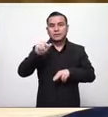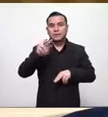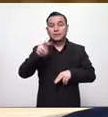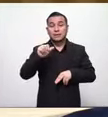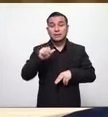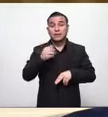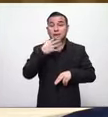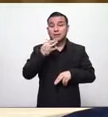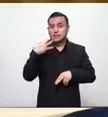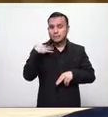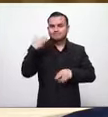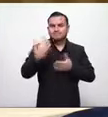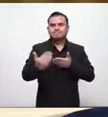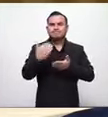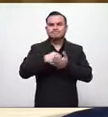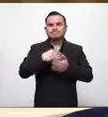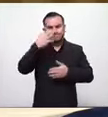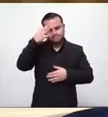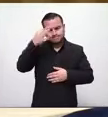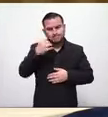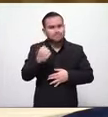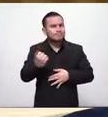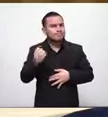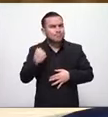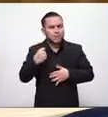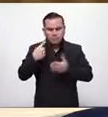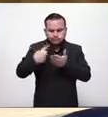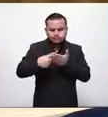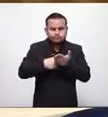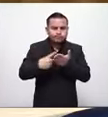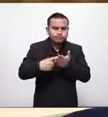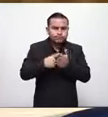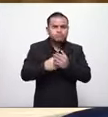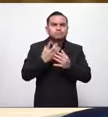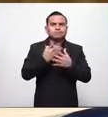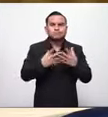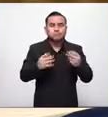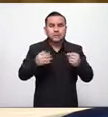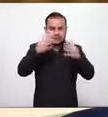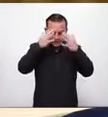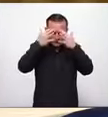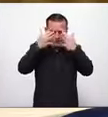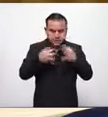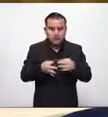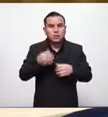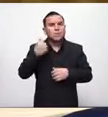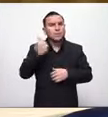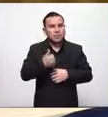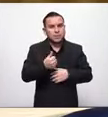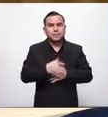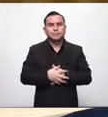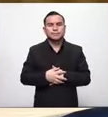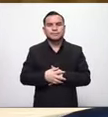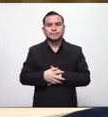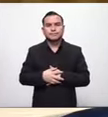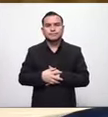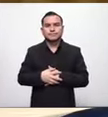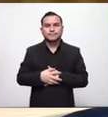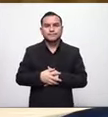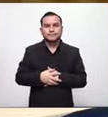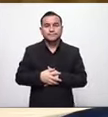decidimos estar acá porque creemos que es aquí donde se hubiera podido tomar una muy buena decisión